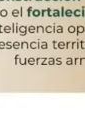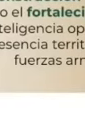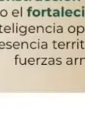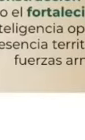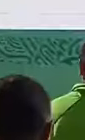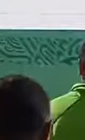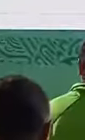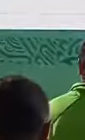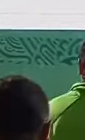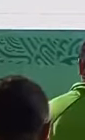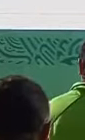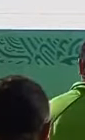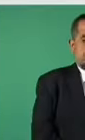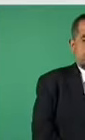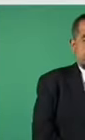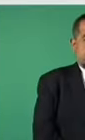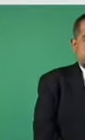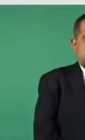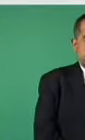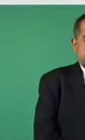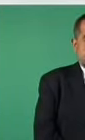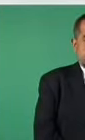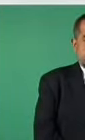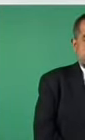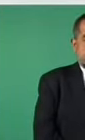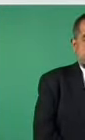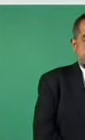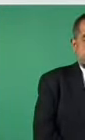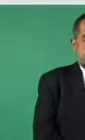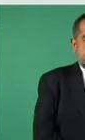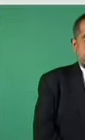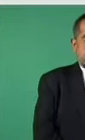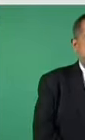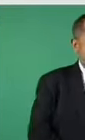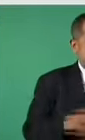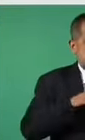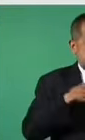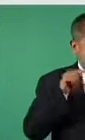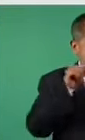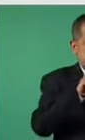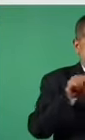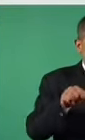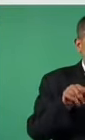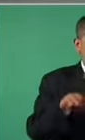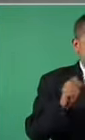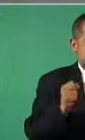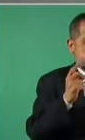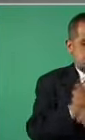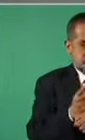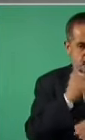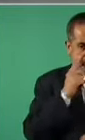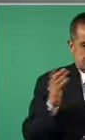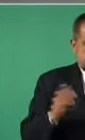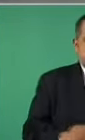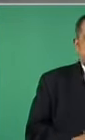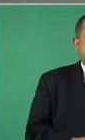territorial de las Fuerzas Armadas y las Fuerzas de Seguridad. Adelante,